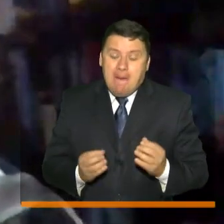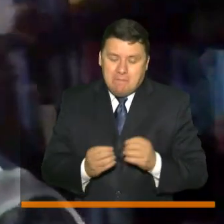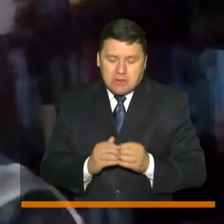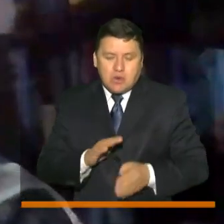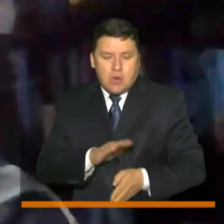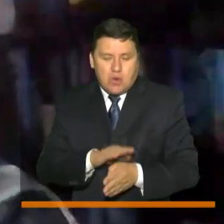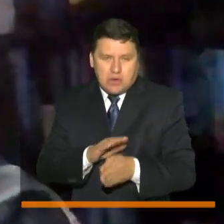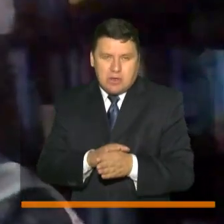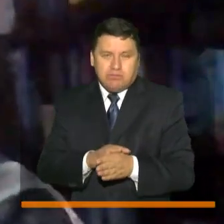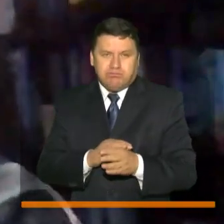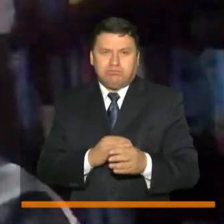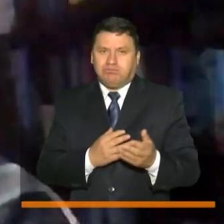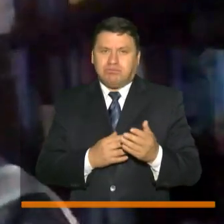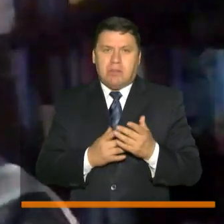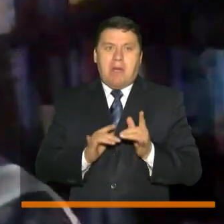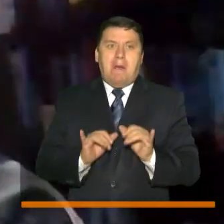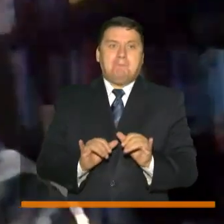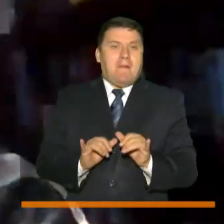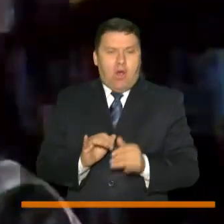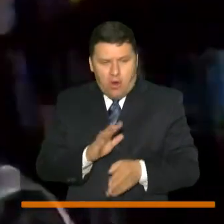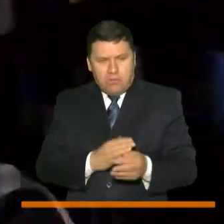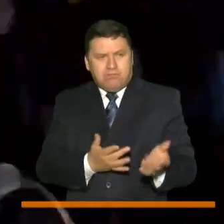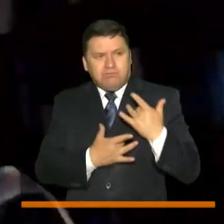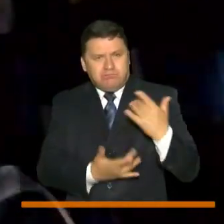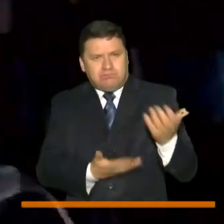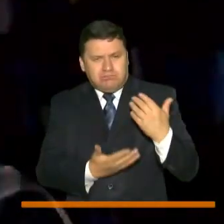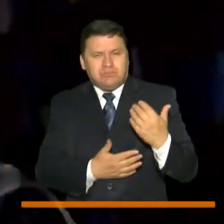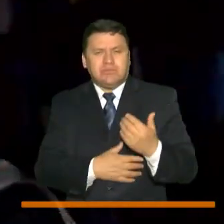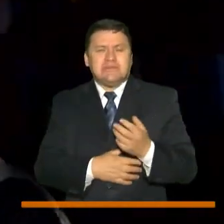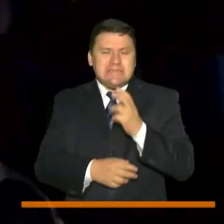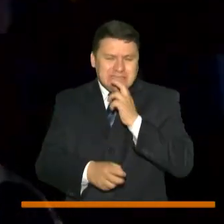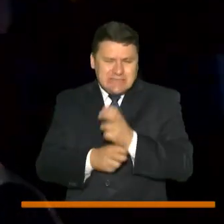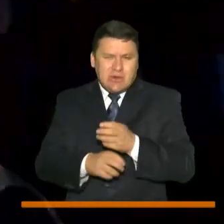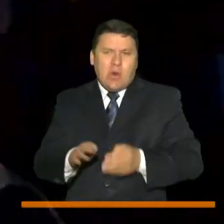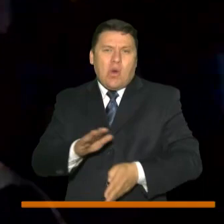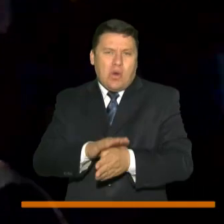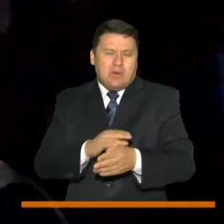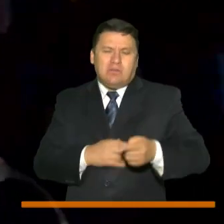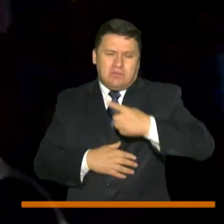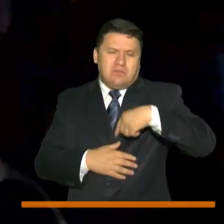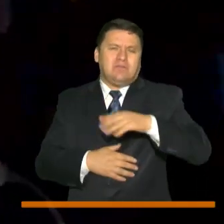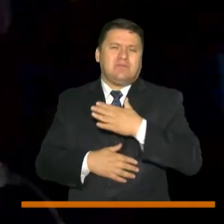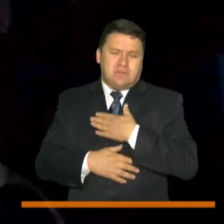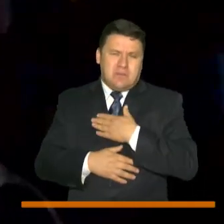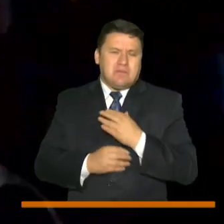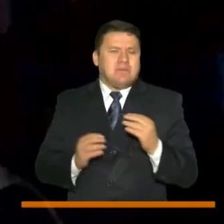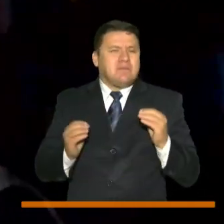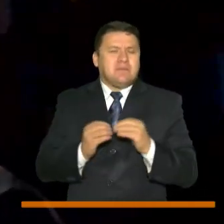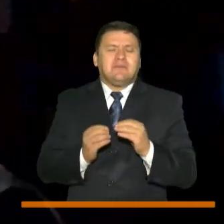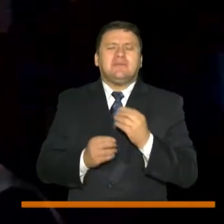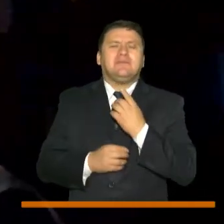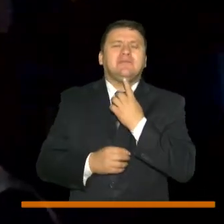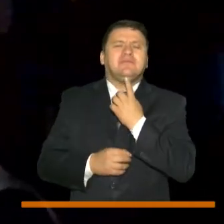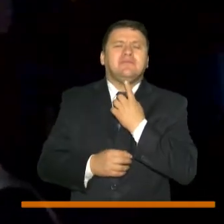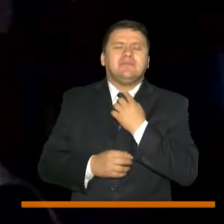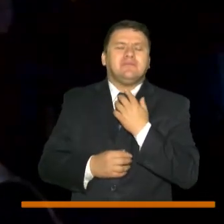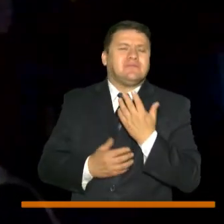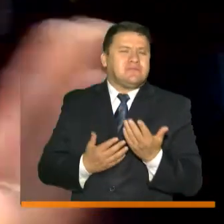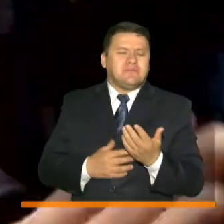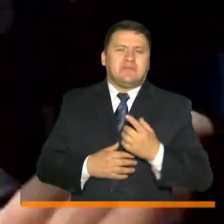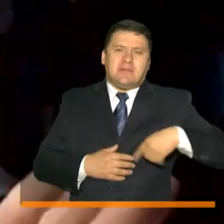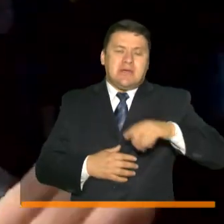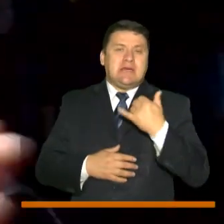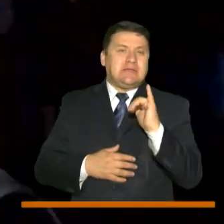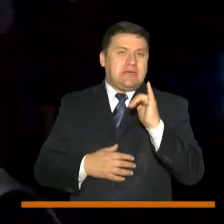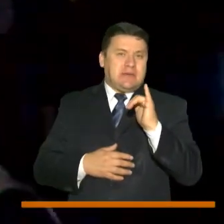seguir adelante las donaciones no se pueden acabar porque las dificultades siguen y somos lo que más nos gusta de esto es que